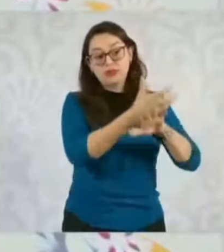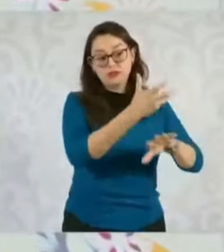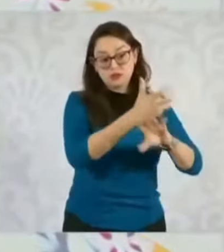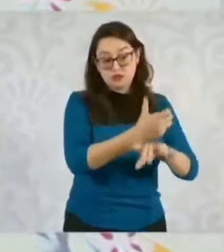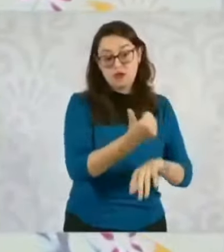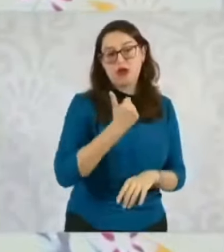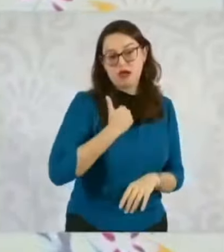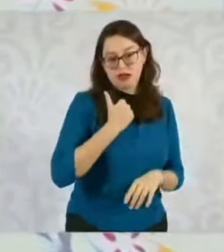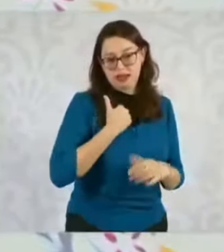con todos los países del mundo.